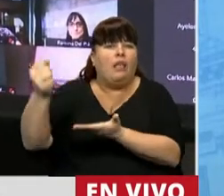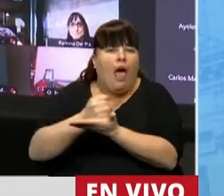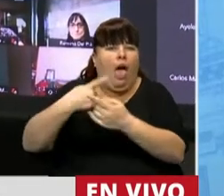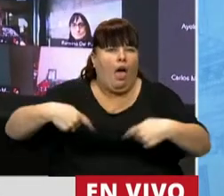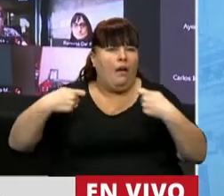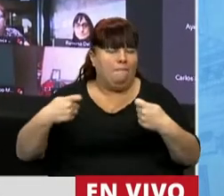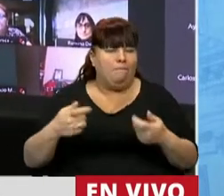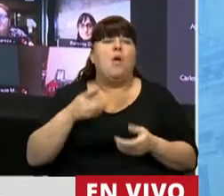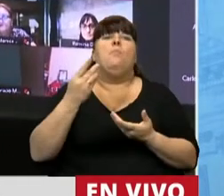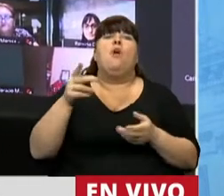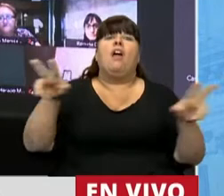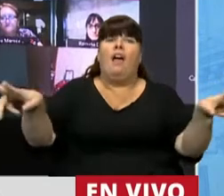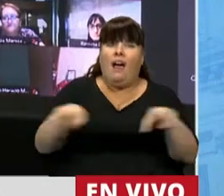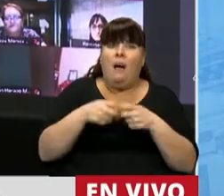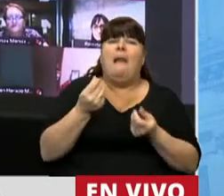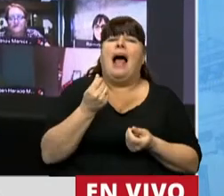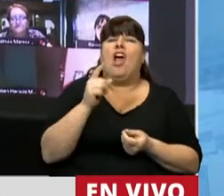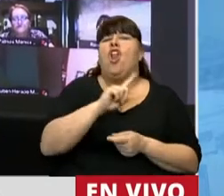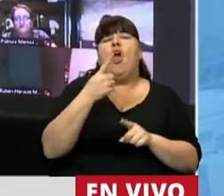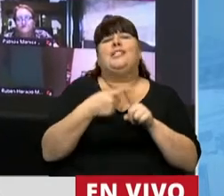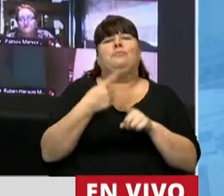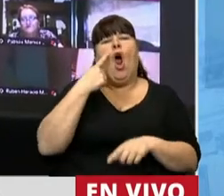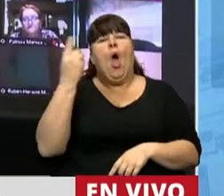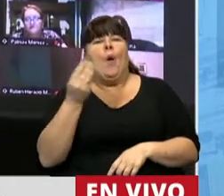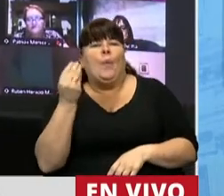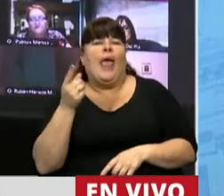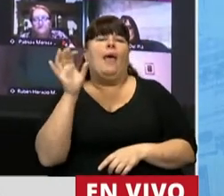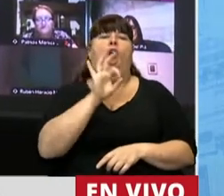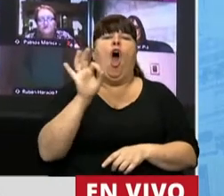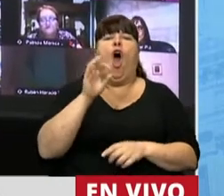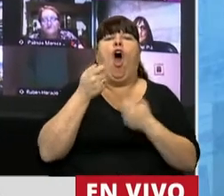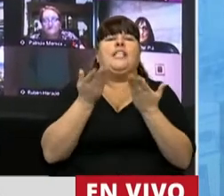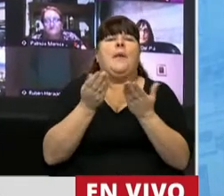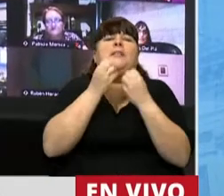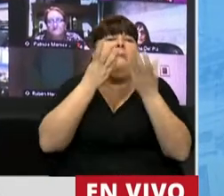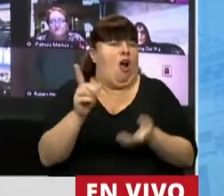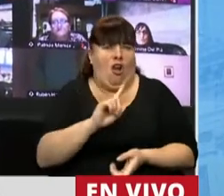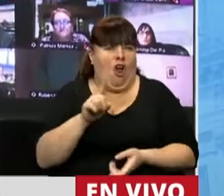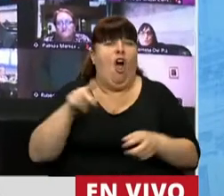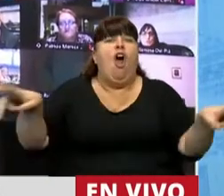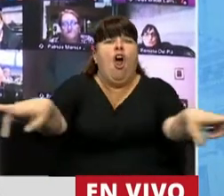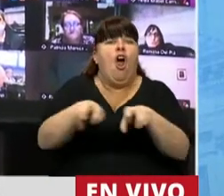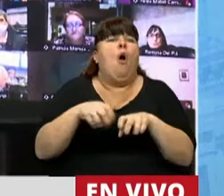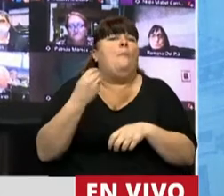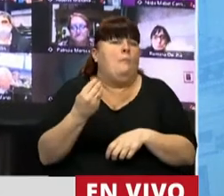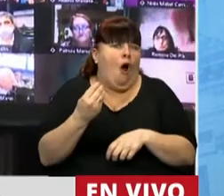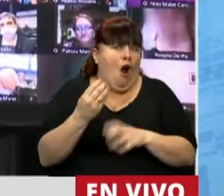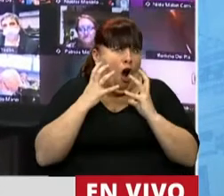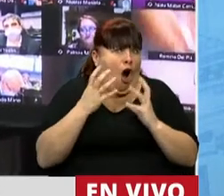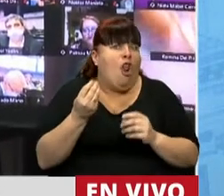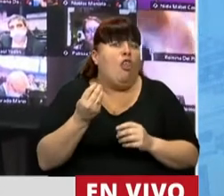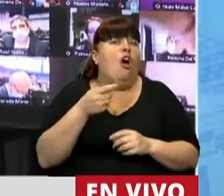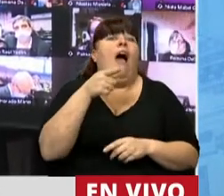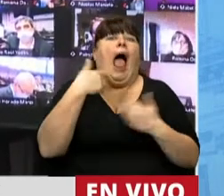porque están ganando dinero no por la viveza y por la prestación de mejores servicios, están ganando dinero porque están